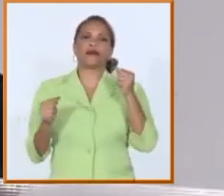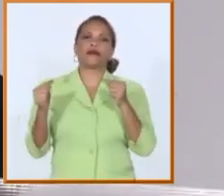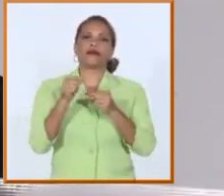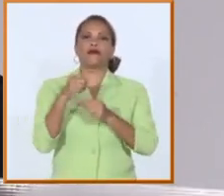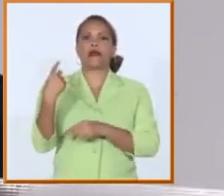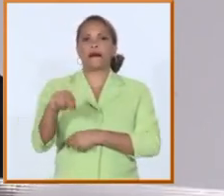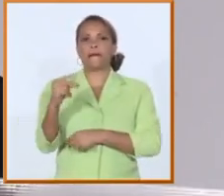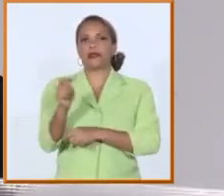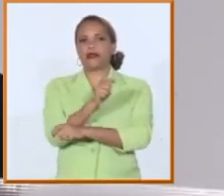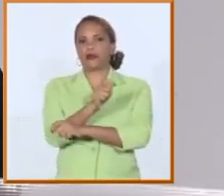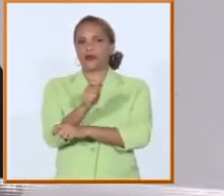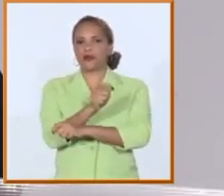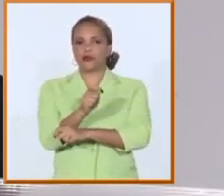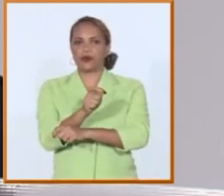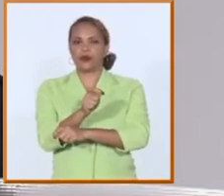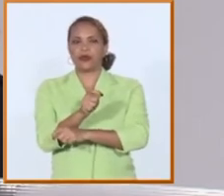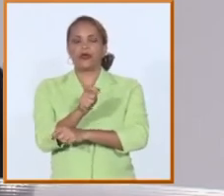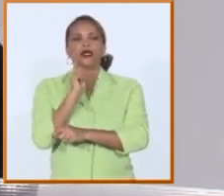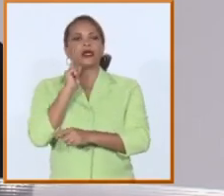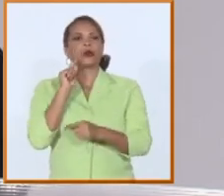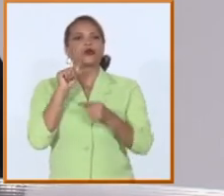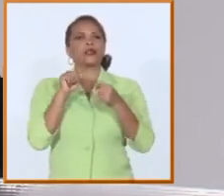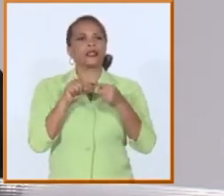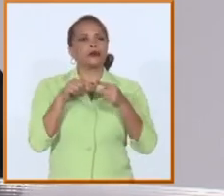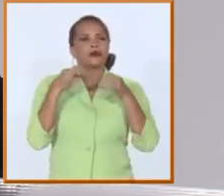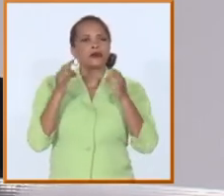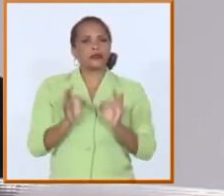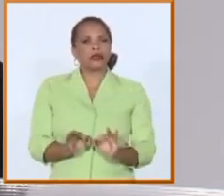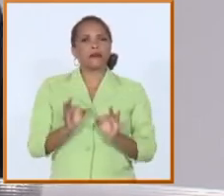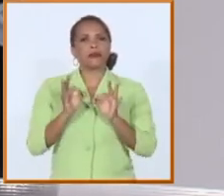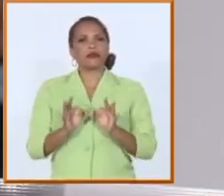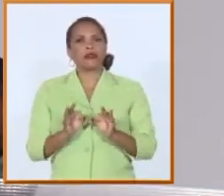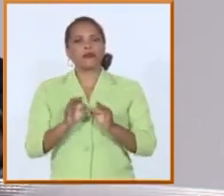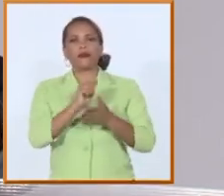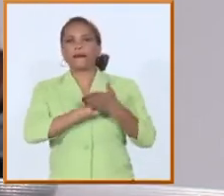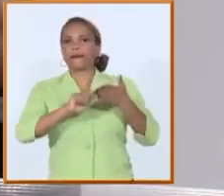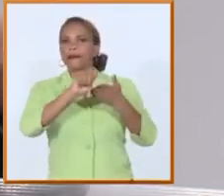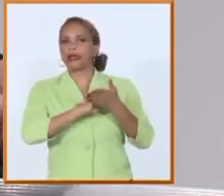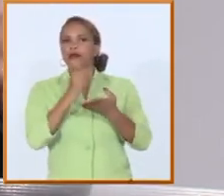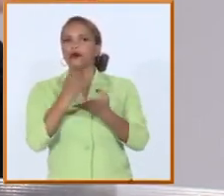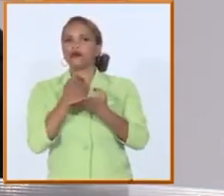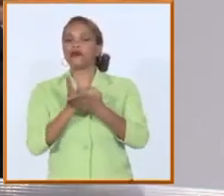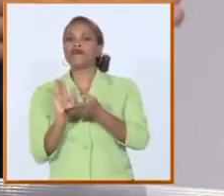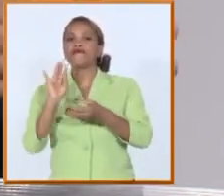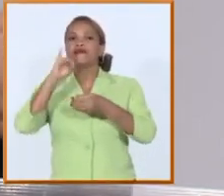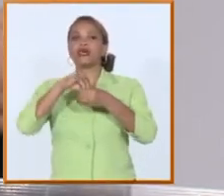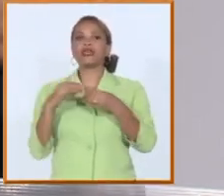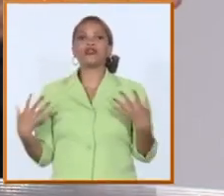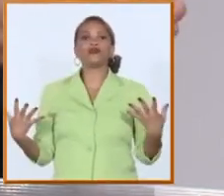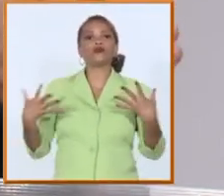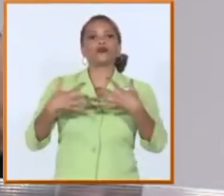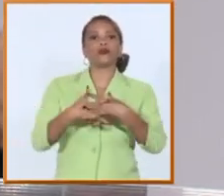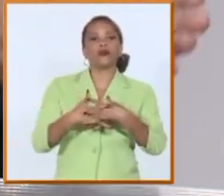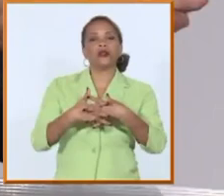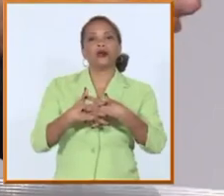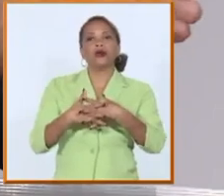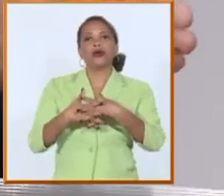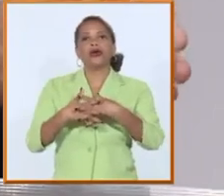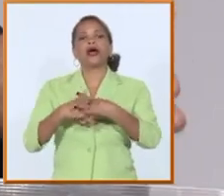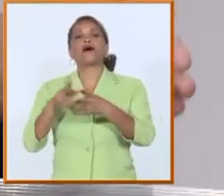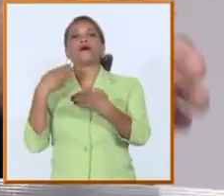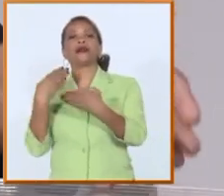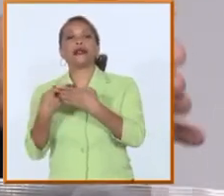tratando de que todo el componente práctico que está dentro de los planes de estudio se vincule a una situación a una entidad